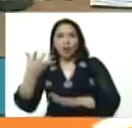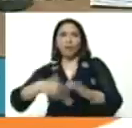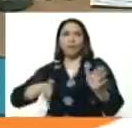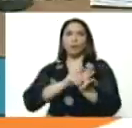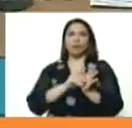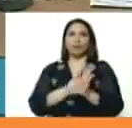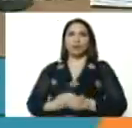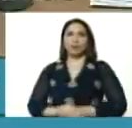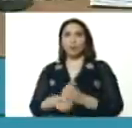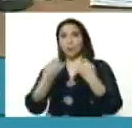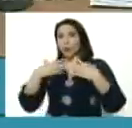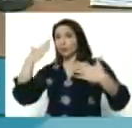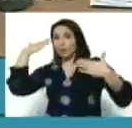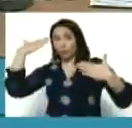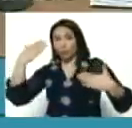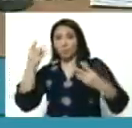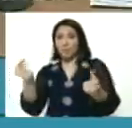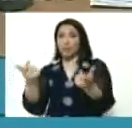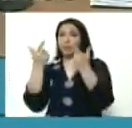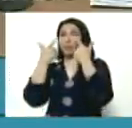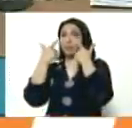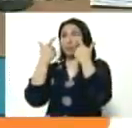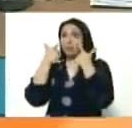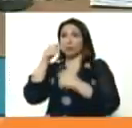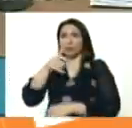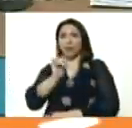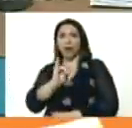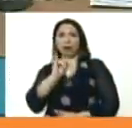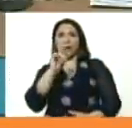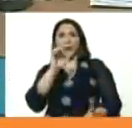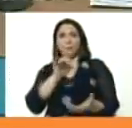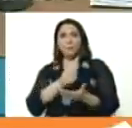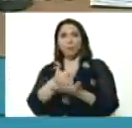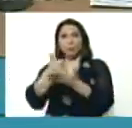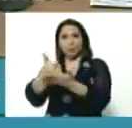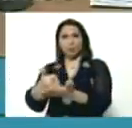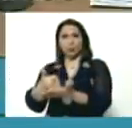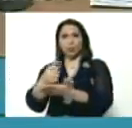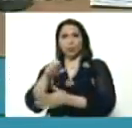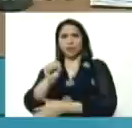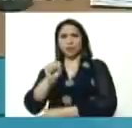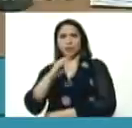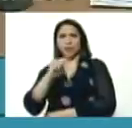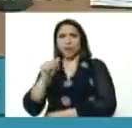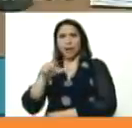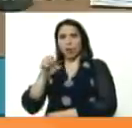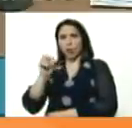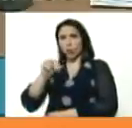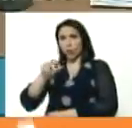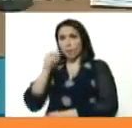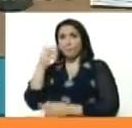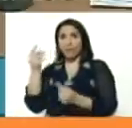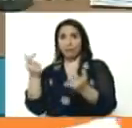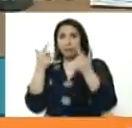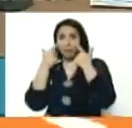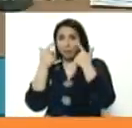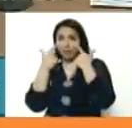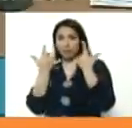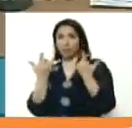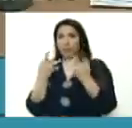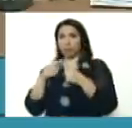Bueno, mi saludo. Está pendiente ahí, aquí está con el ayudante Escalón. Está pendiente para yo poder escuchar a Diosdado. Porque tenemos un delay.